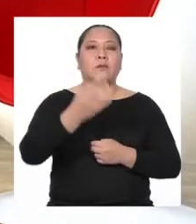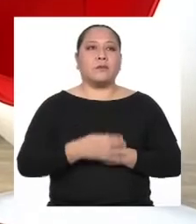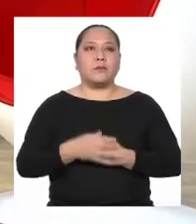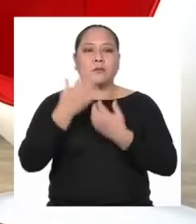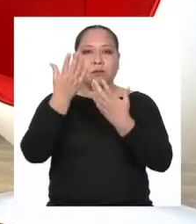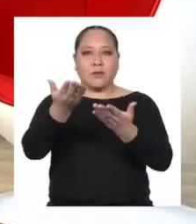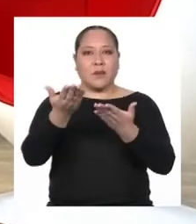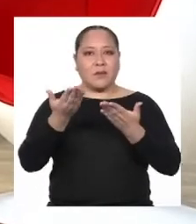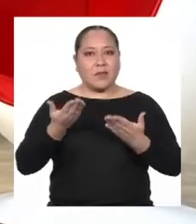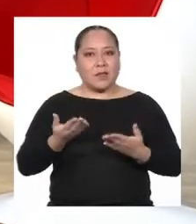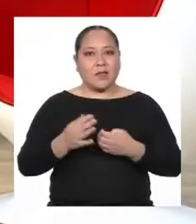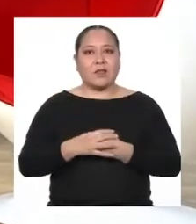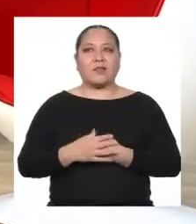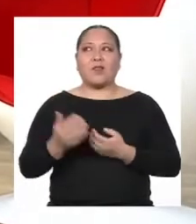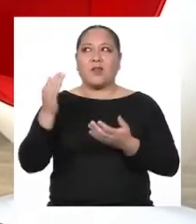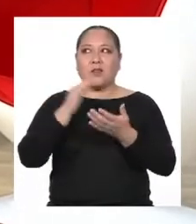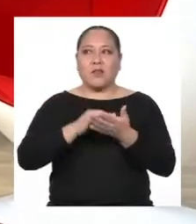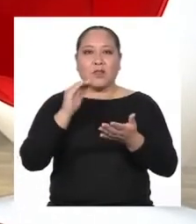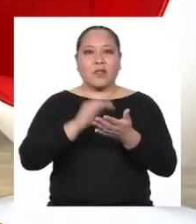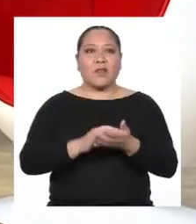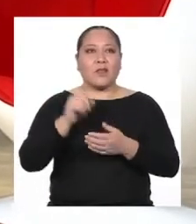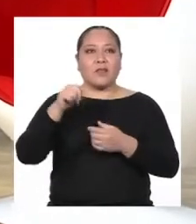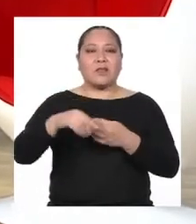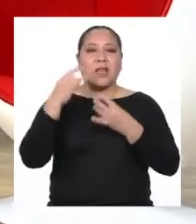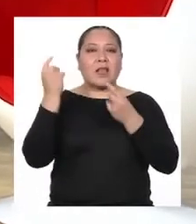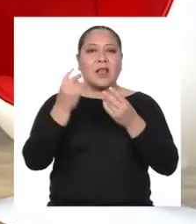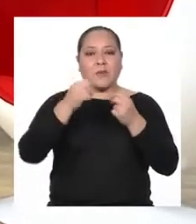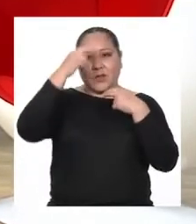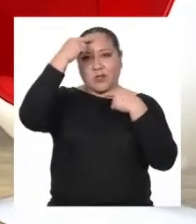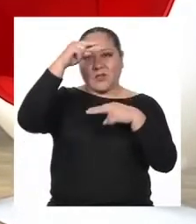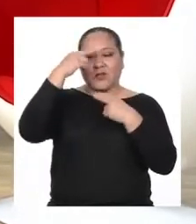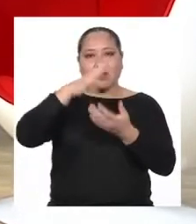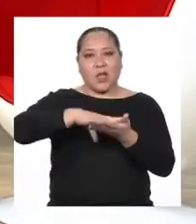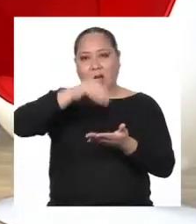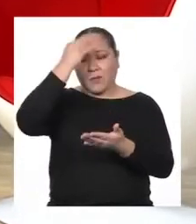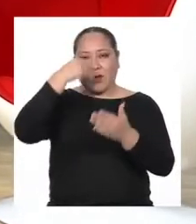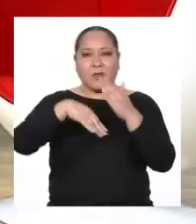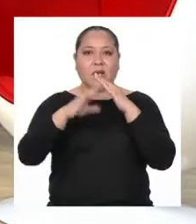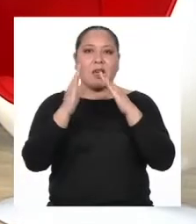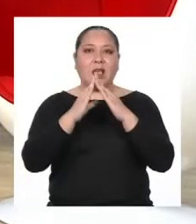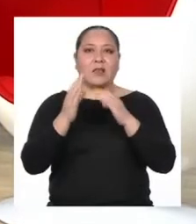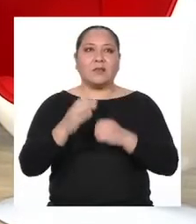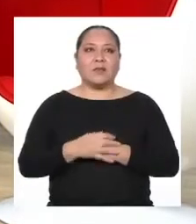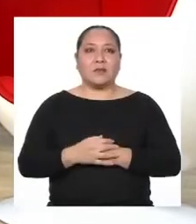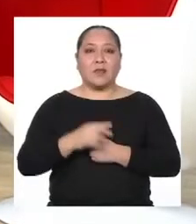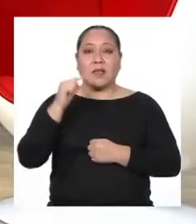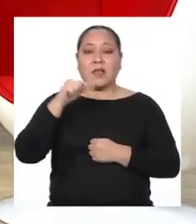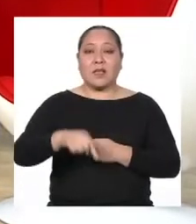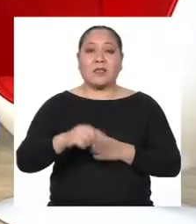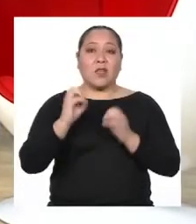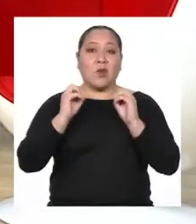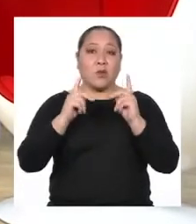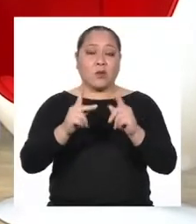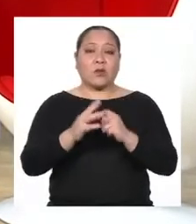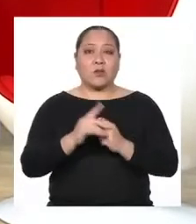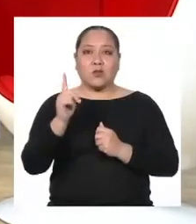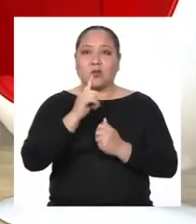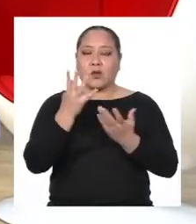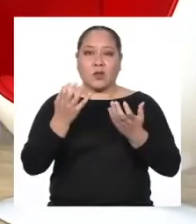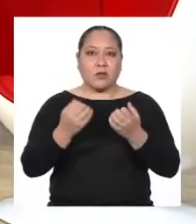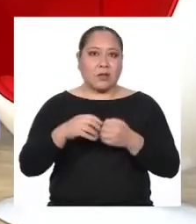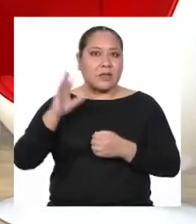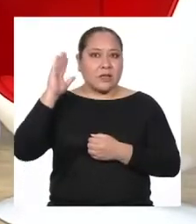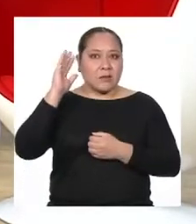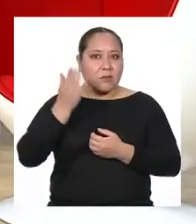Bienvenidas y bienvenidos de vuelta a su rapi noticiero Aprendo en Casa En esta ocasión no queríamos